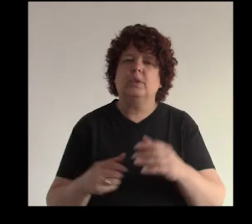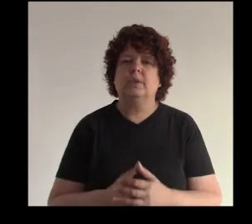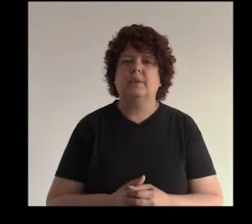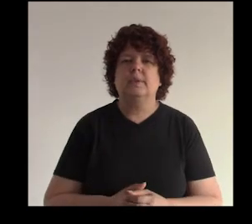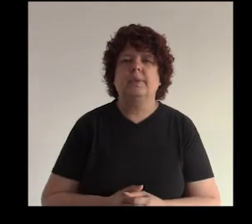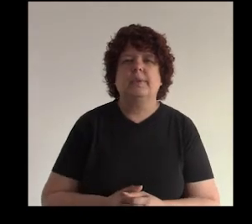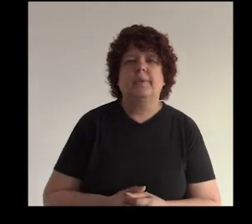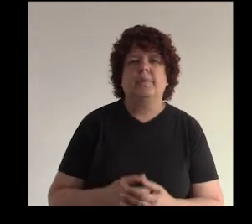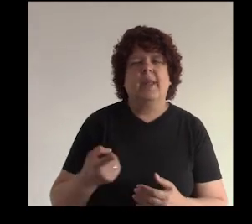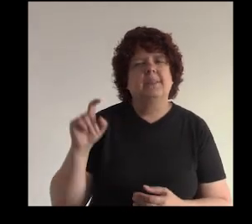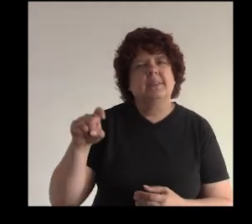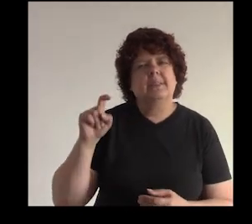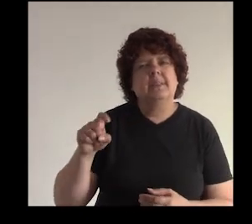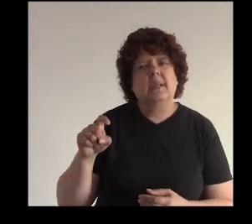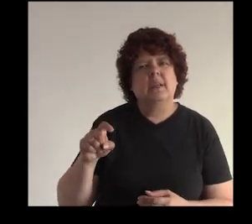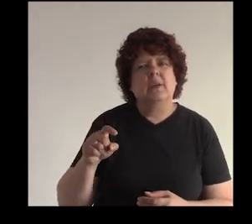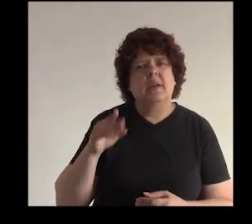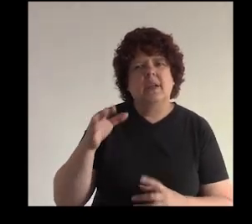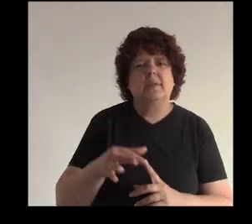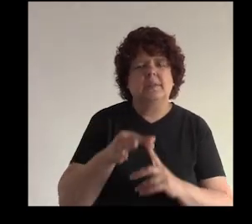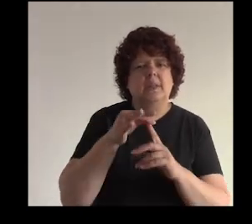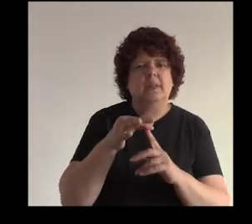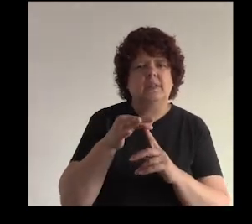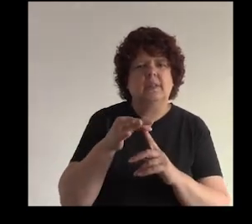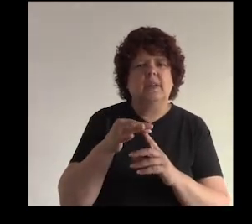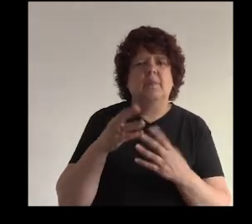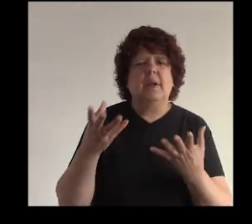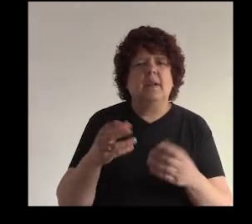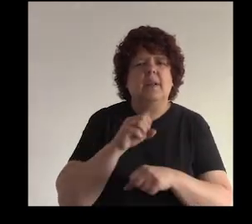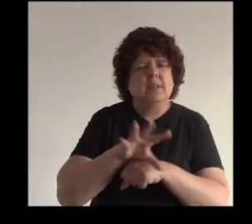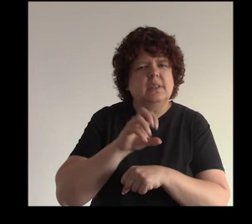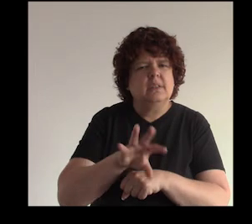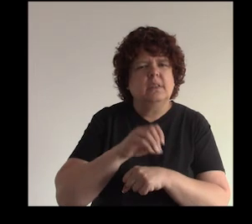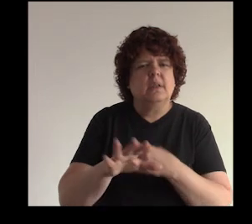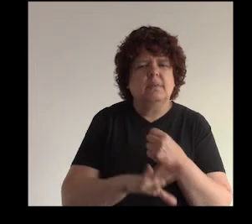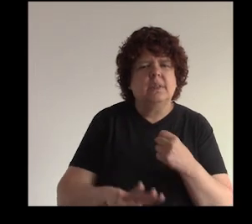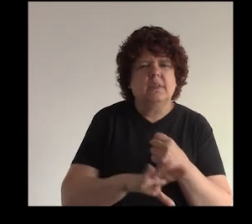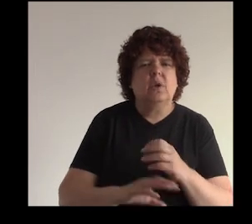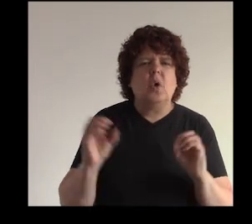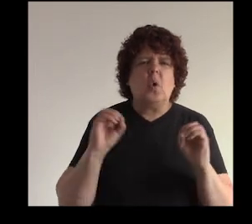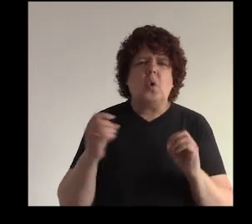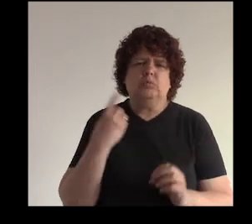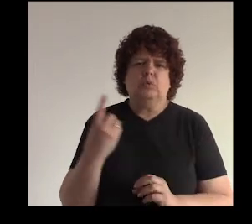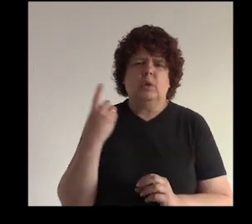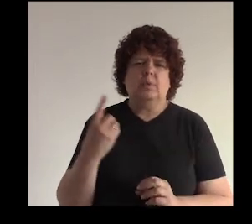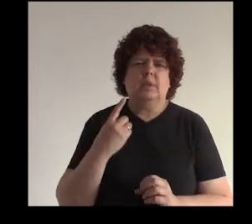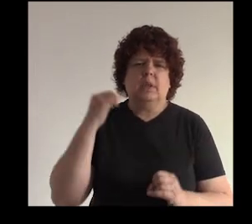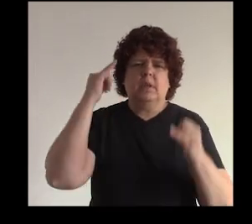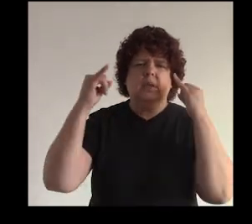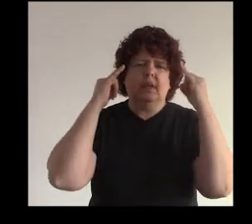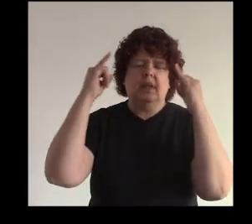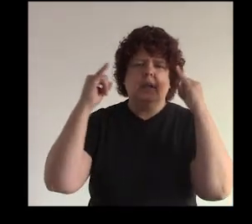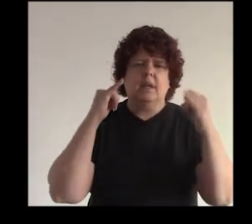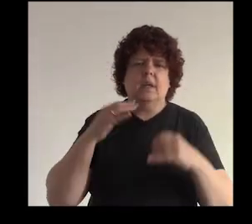dinos tú Antonio si es necesario acudir a un especialista de repente para que nos dé un asesoramiento básico o es suficiente con